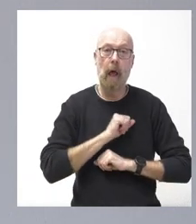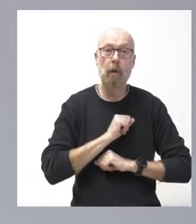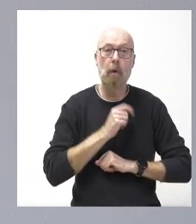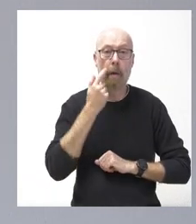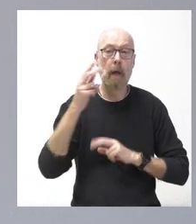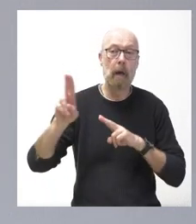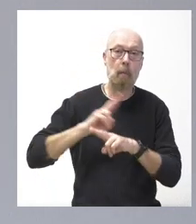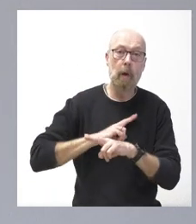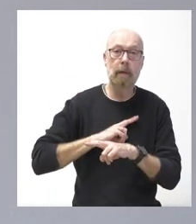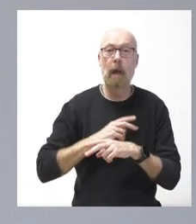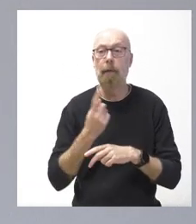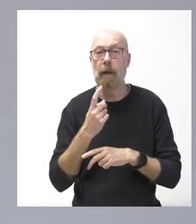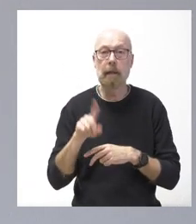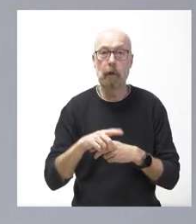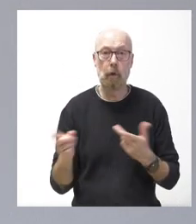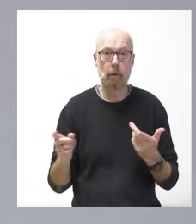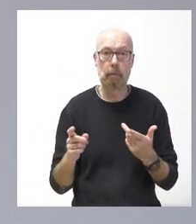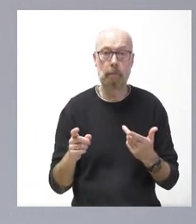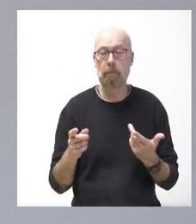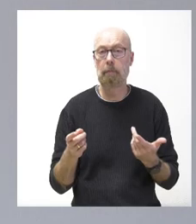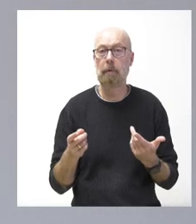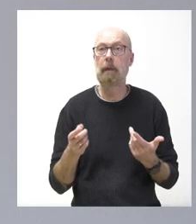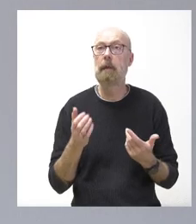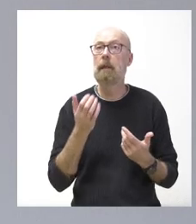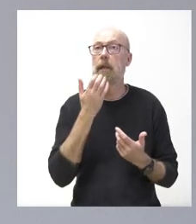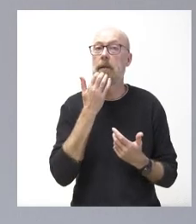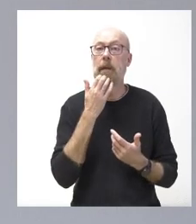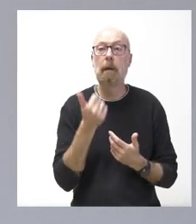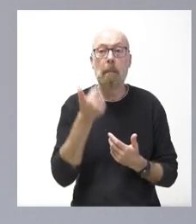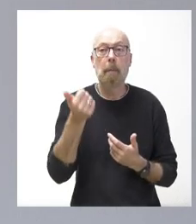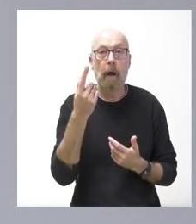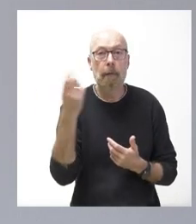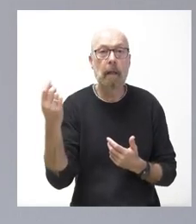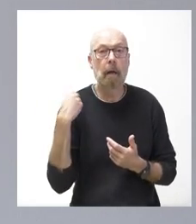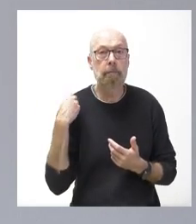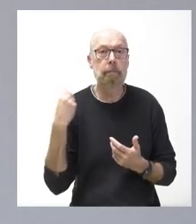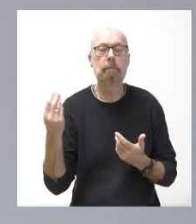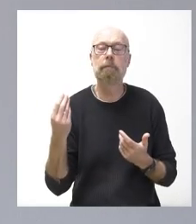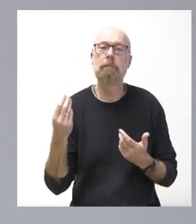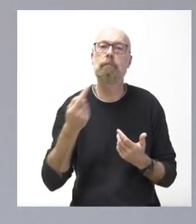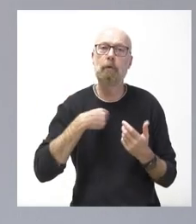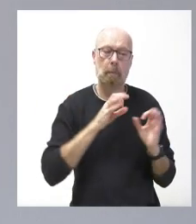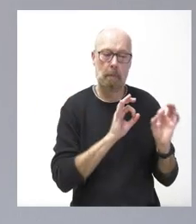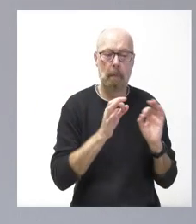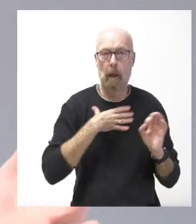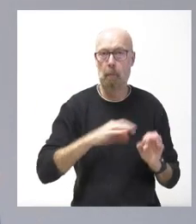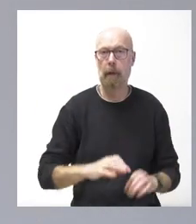respuesta con todos los medios a disposición y aquellos que fueran necesarios en caso de requerirse otros distintos.